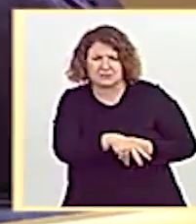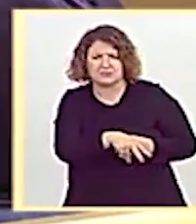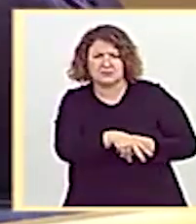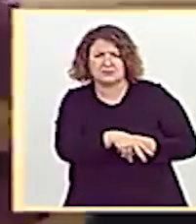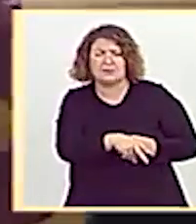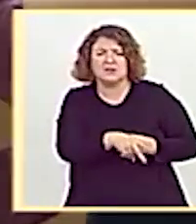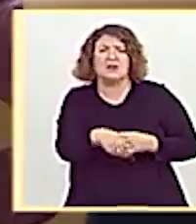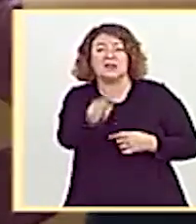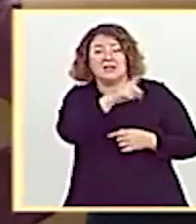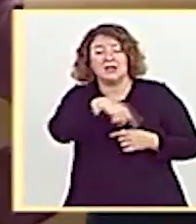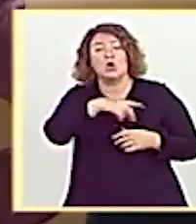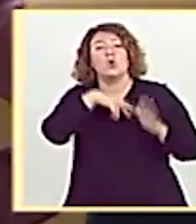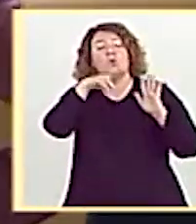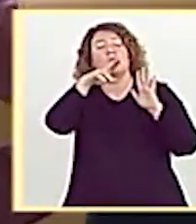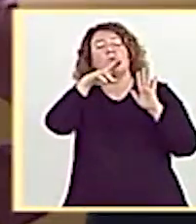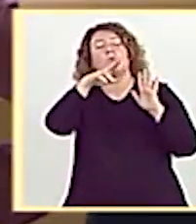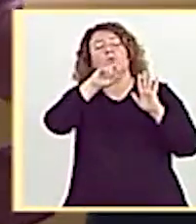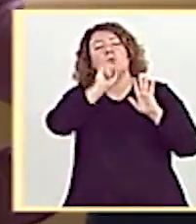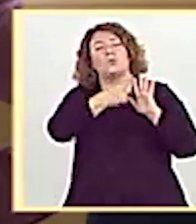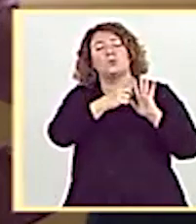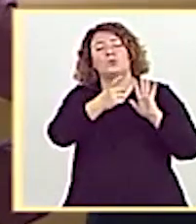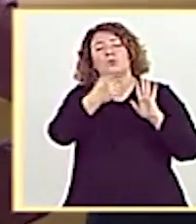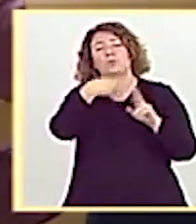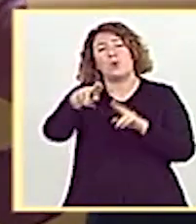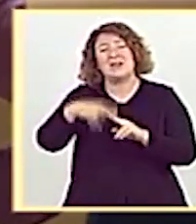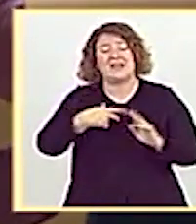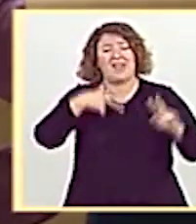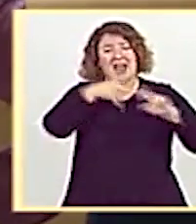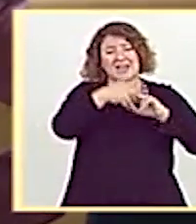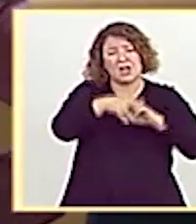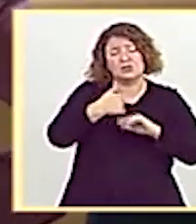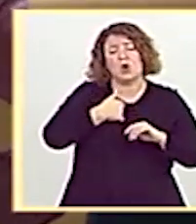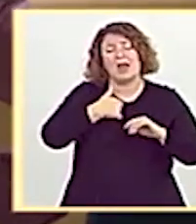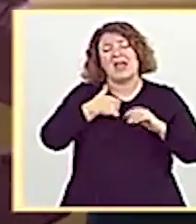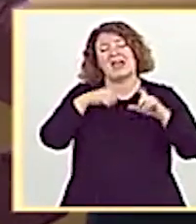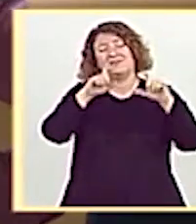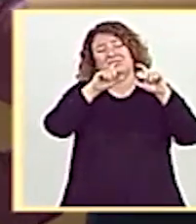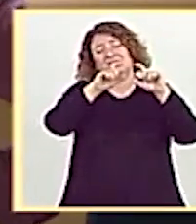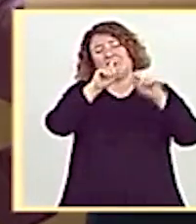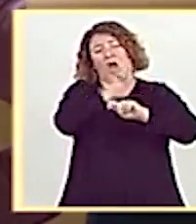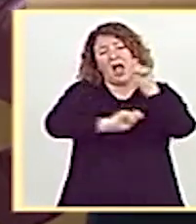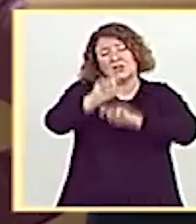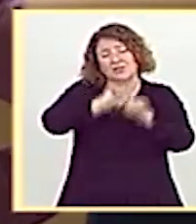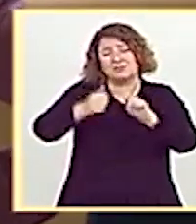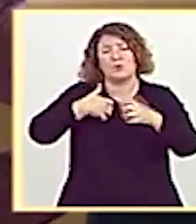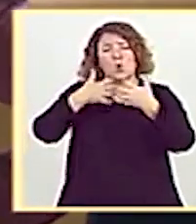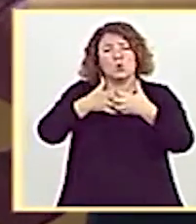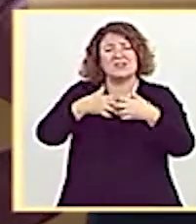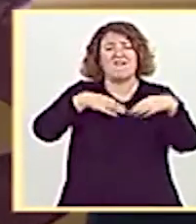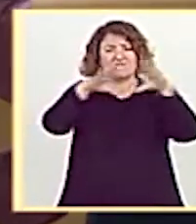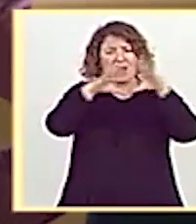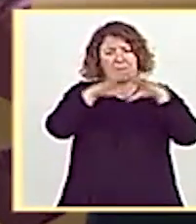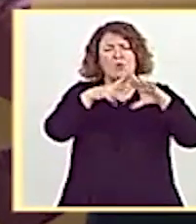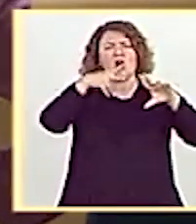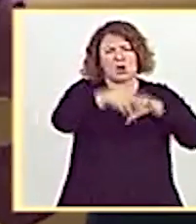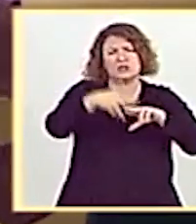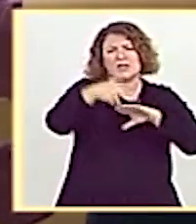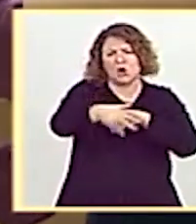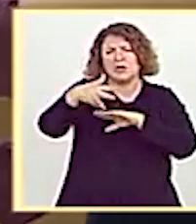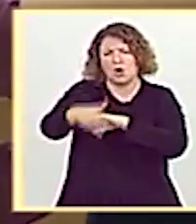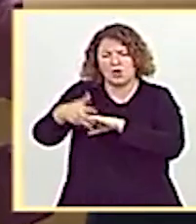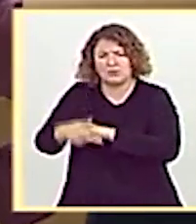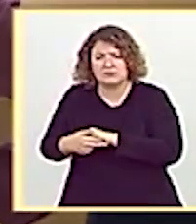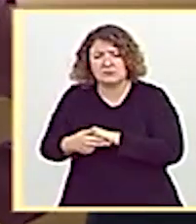ustedes están aplicando políticas de recortes a las organizaciones que luchan por el feminismo y con quienes están ustedes aplicando unas políticas